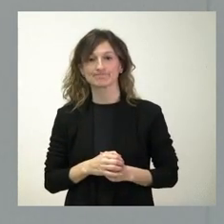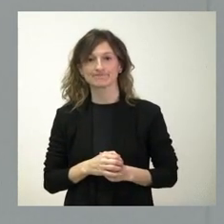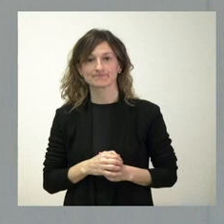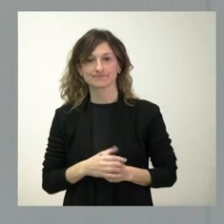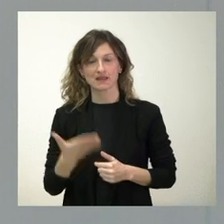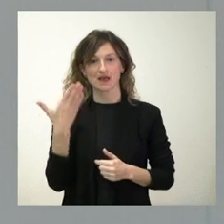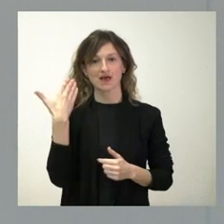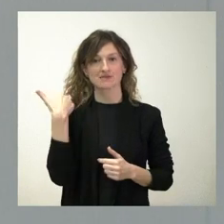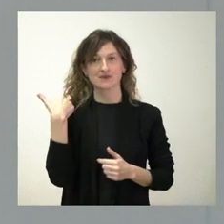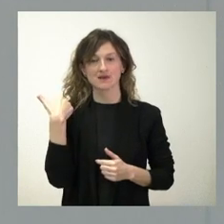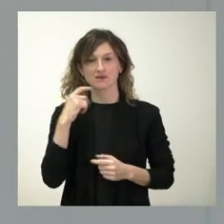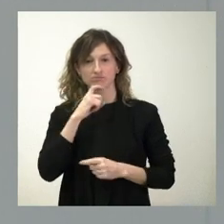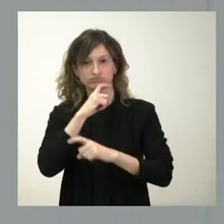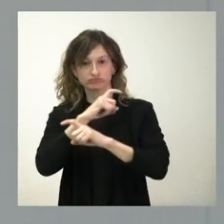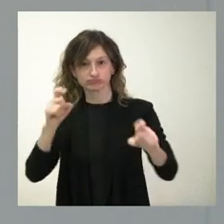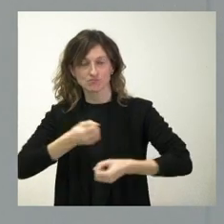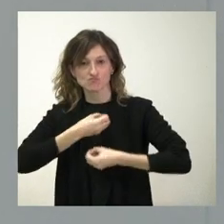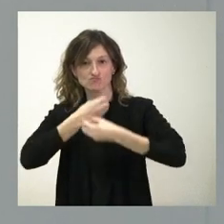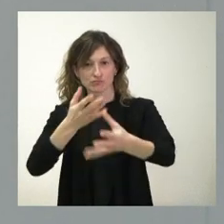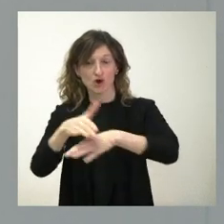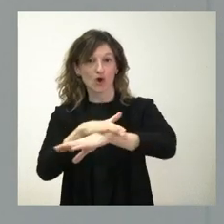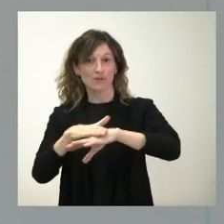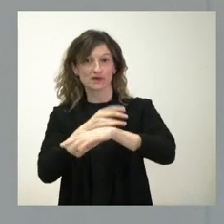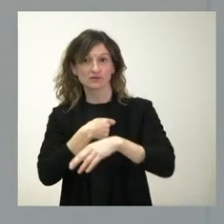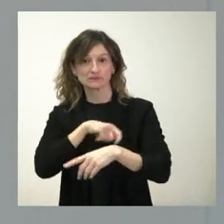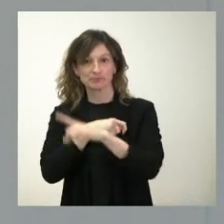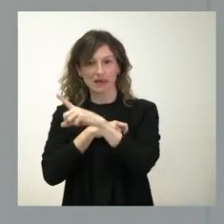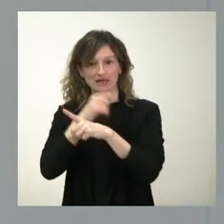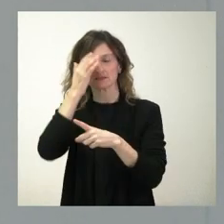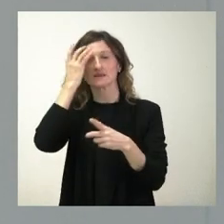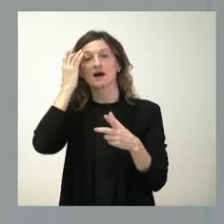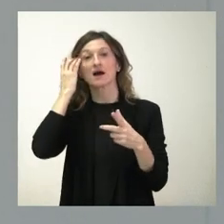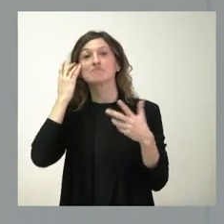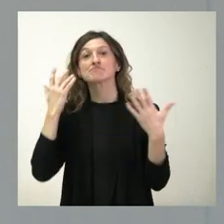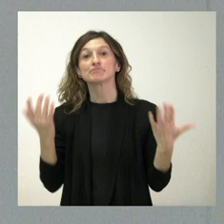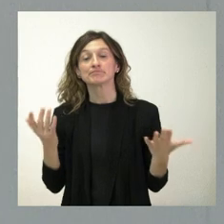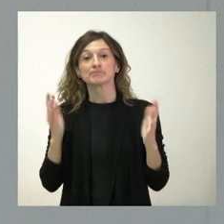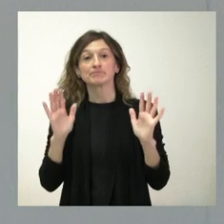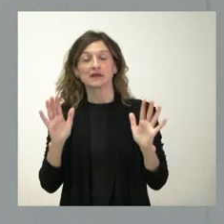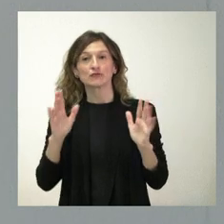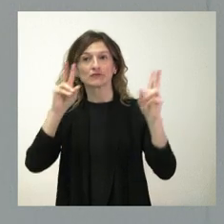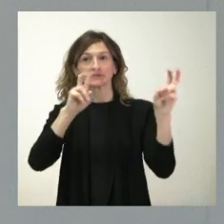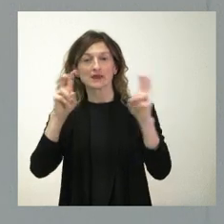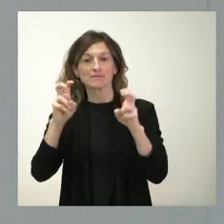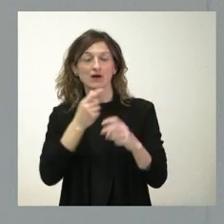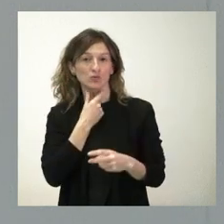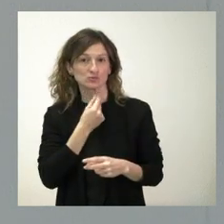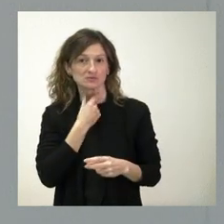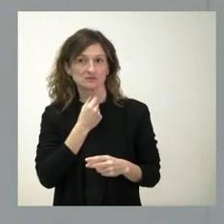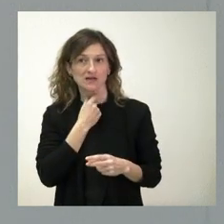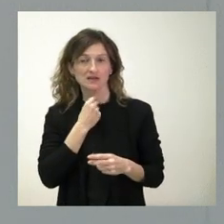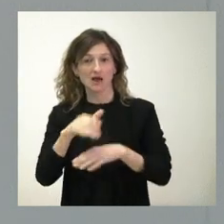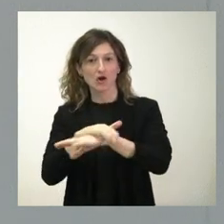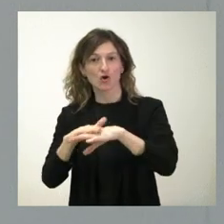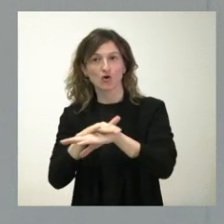hizo una información por parte del Gobierno, pero es un asunto que nos gustaría, lógicamente, que el